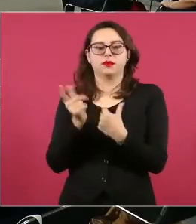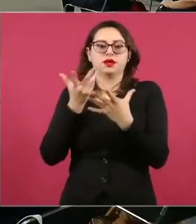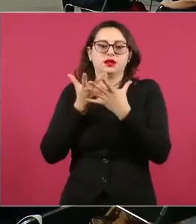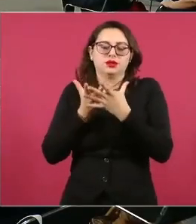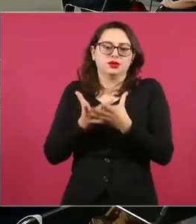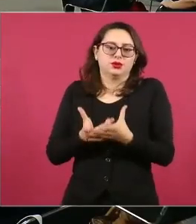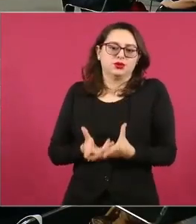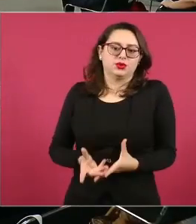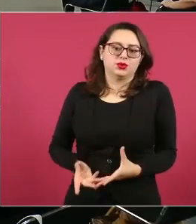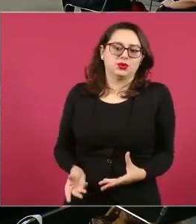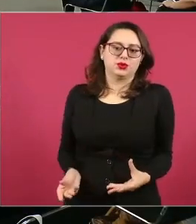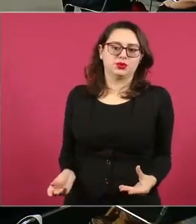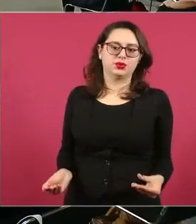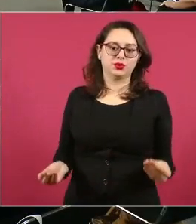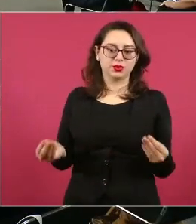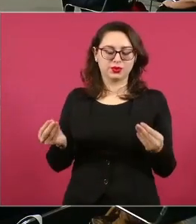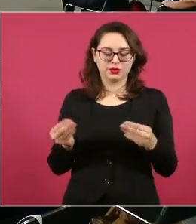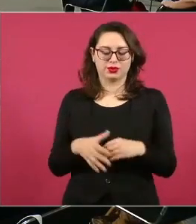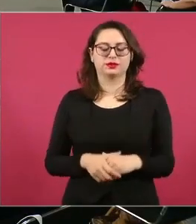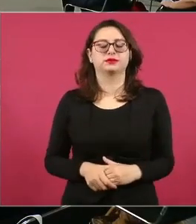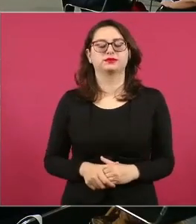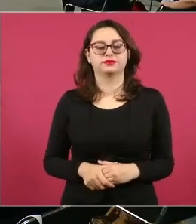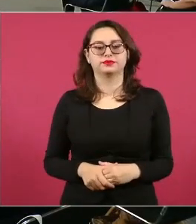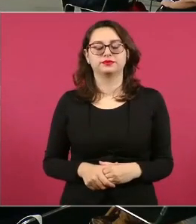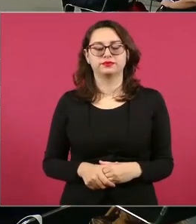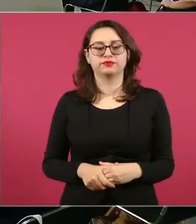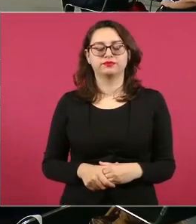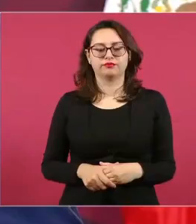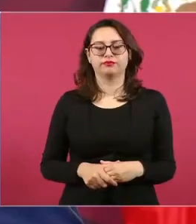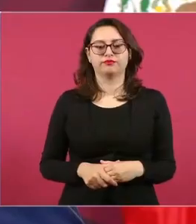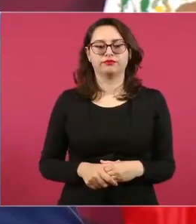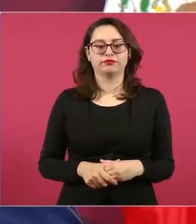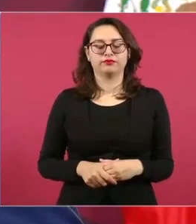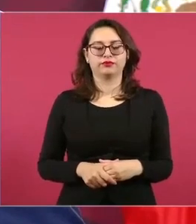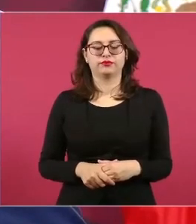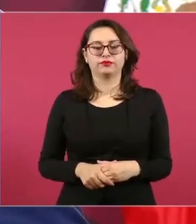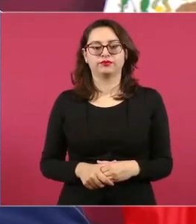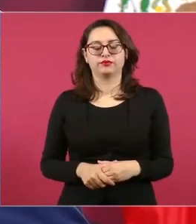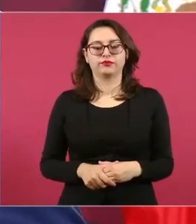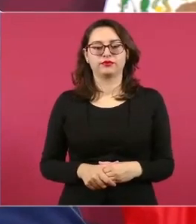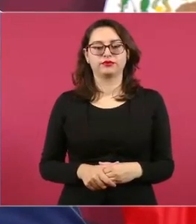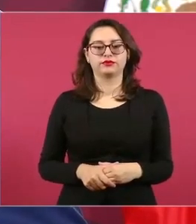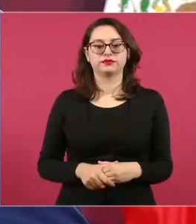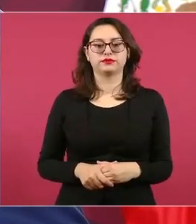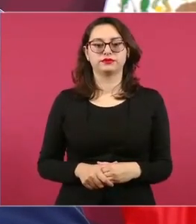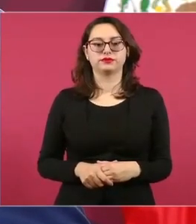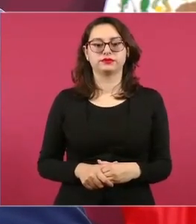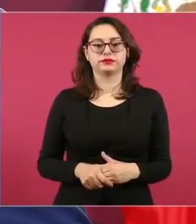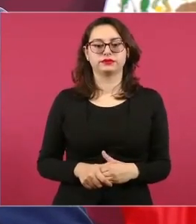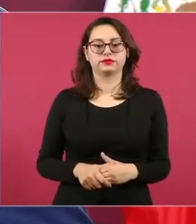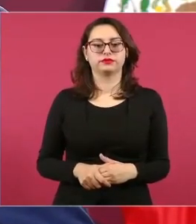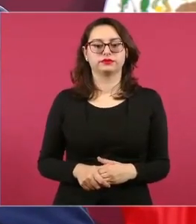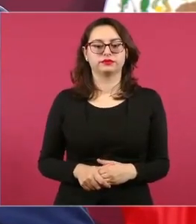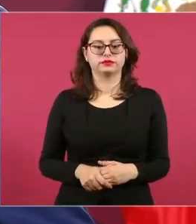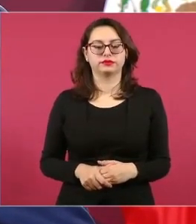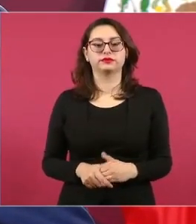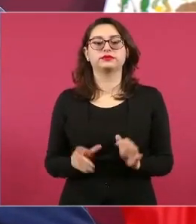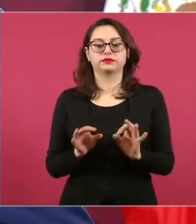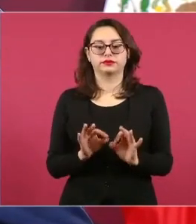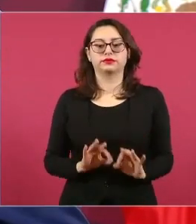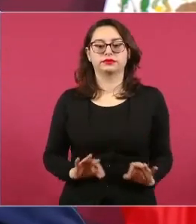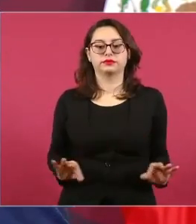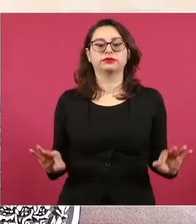muchos, muchos años, y ya se está cumpliendo con esto. Pero es